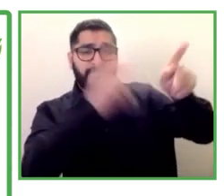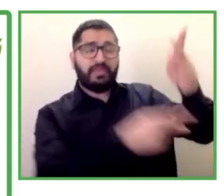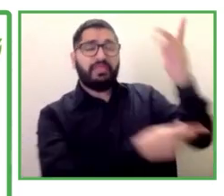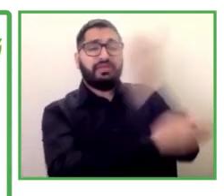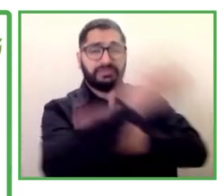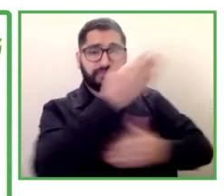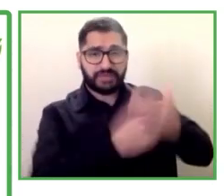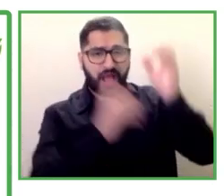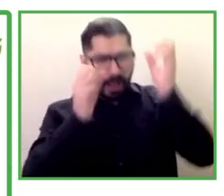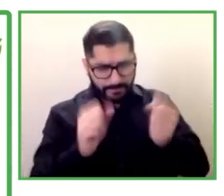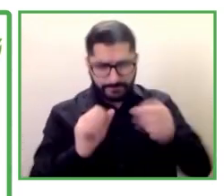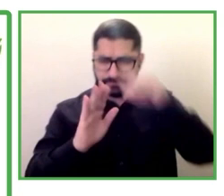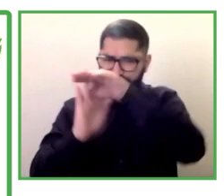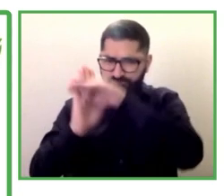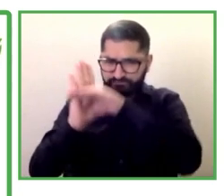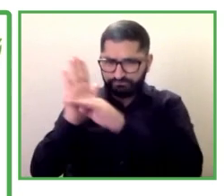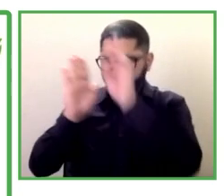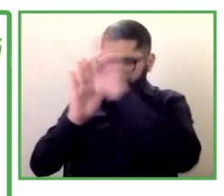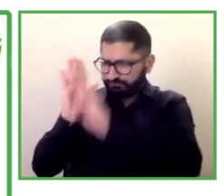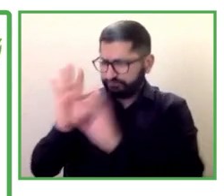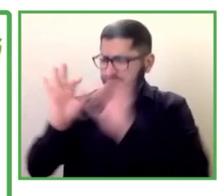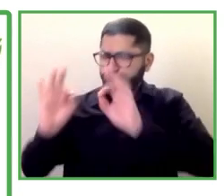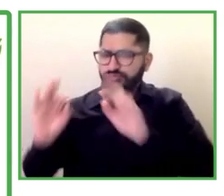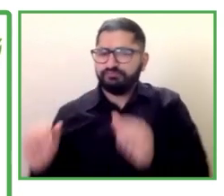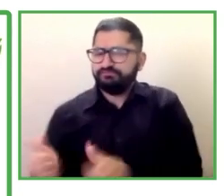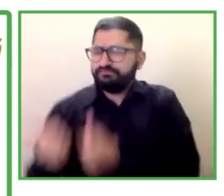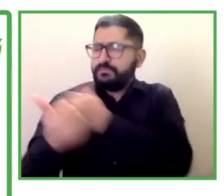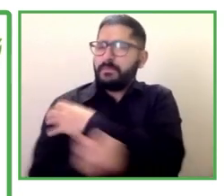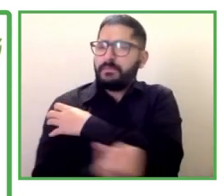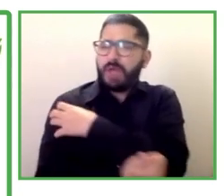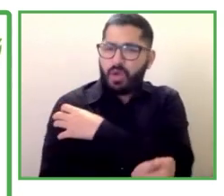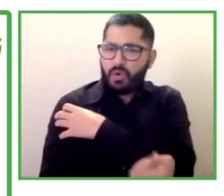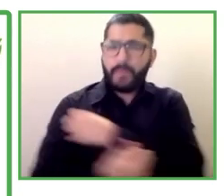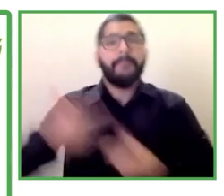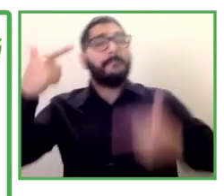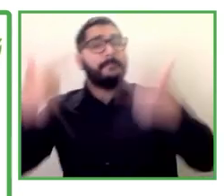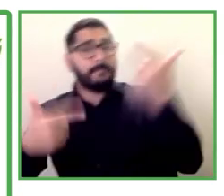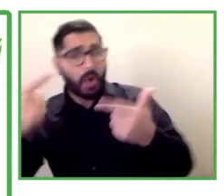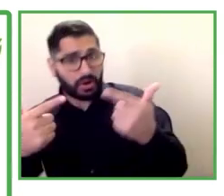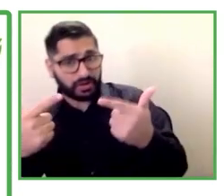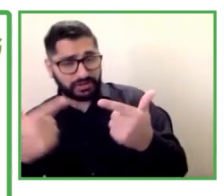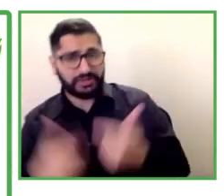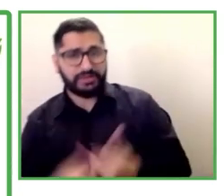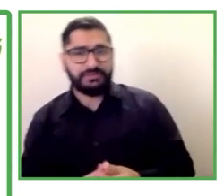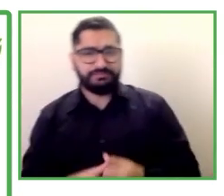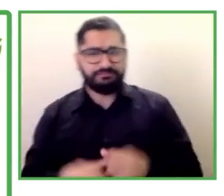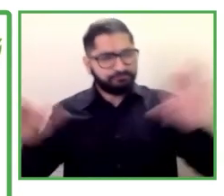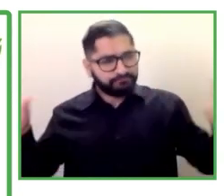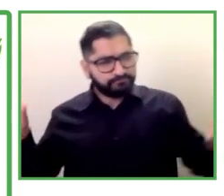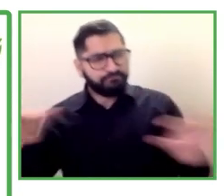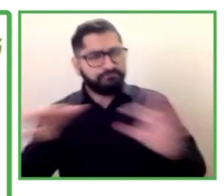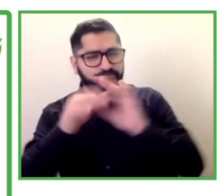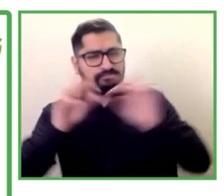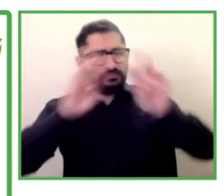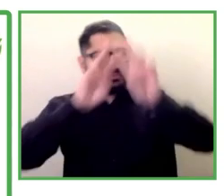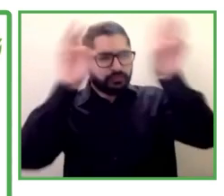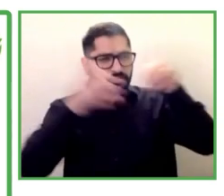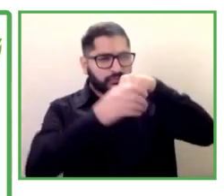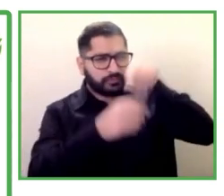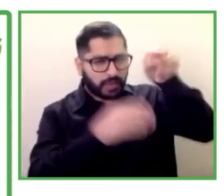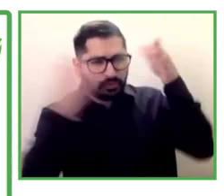políticas que coinciden con este marco lo complementa con acciones que ya están ocurriendo en distintos estados